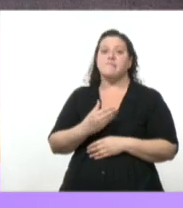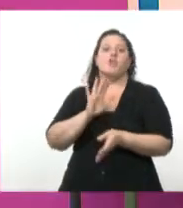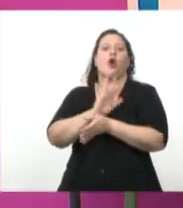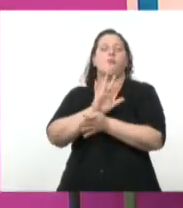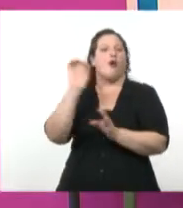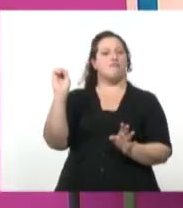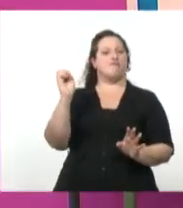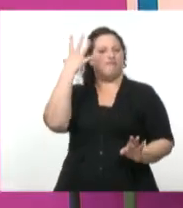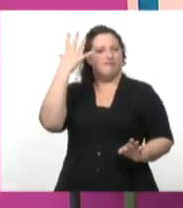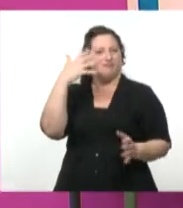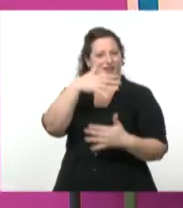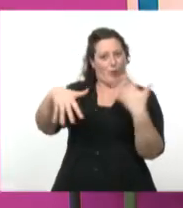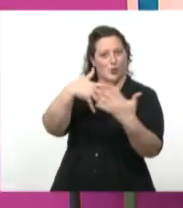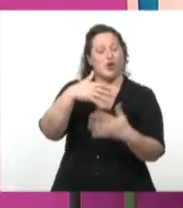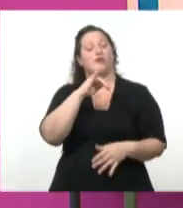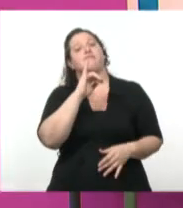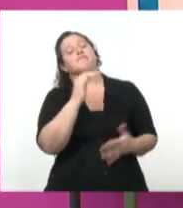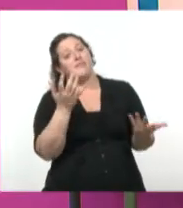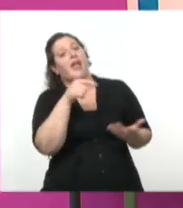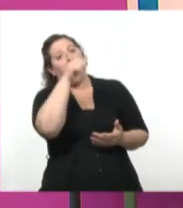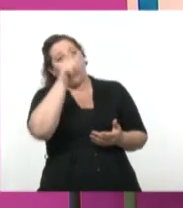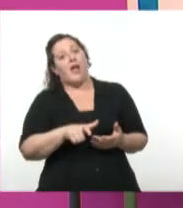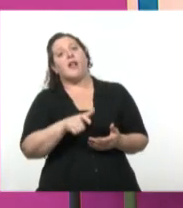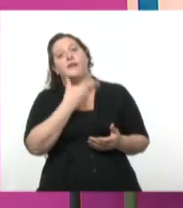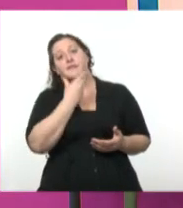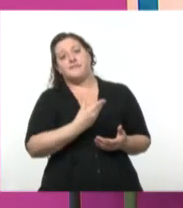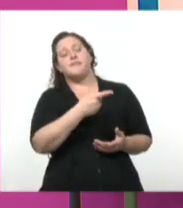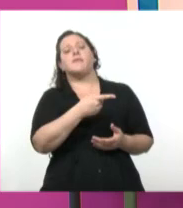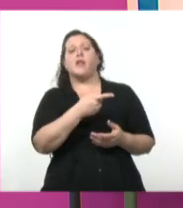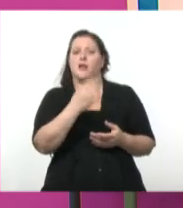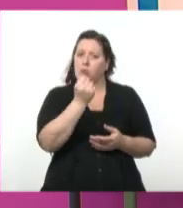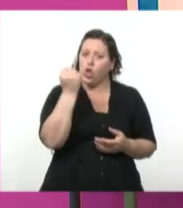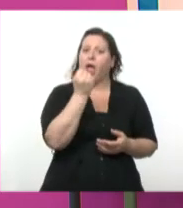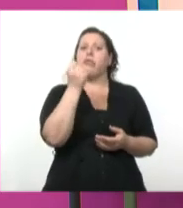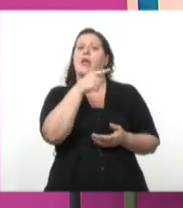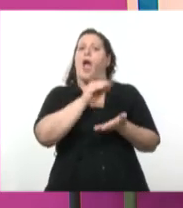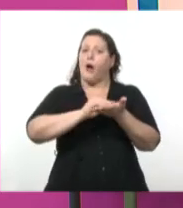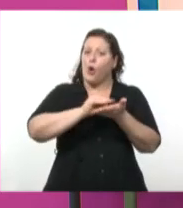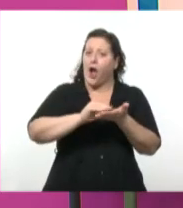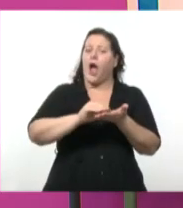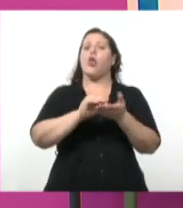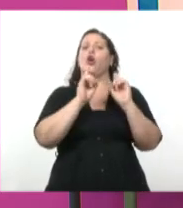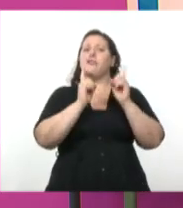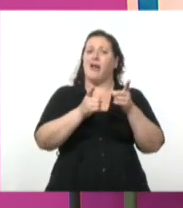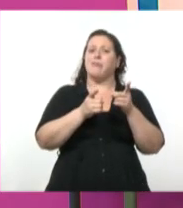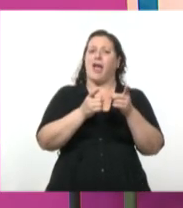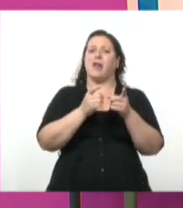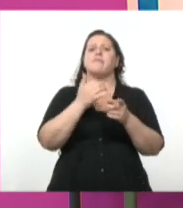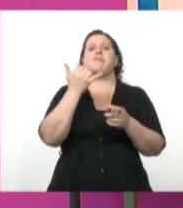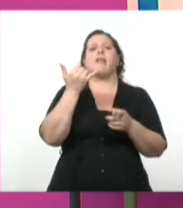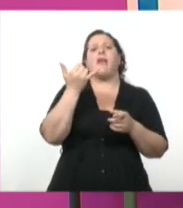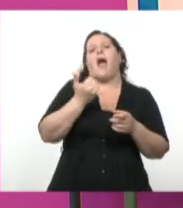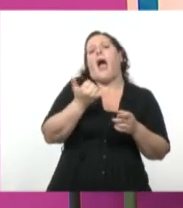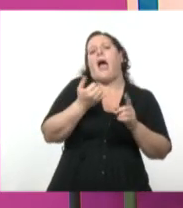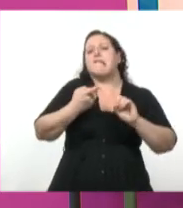revolución. Fidel Castro va a ser una figura importante. un abogado que va a intervenir fuertemente en la política. Va a ser una figura muy importante